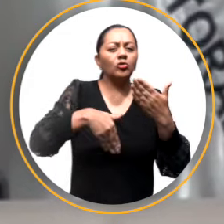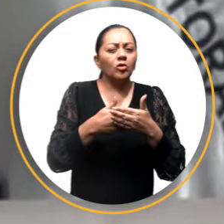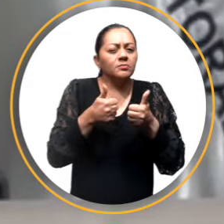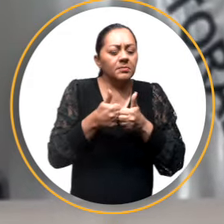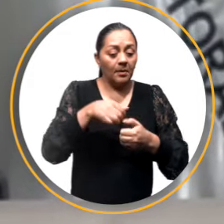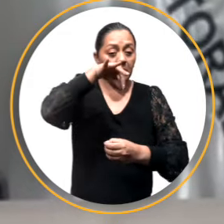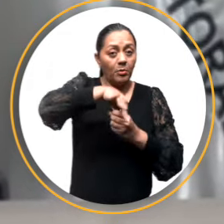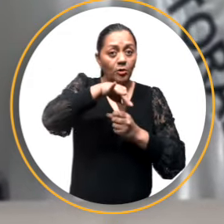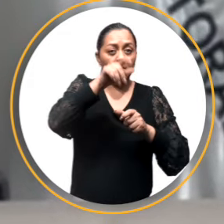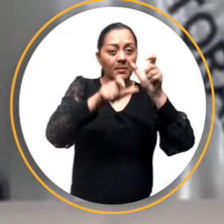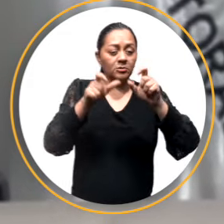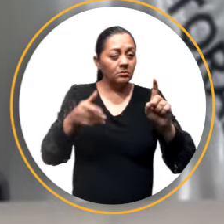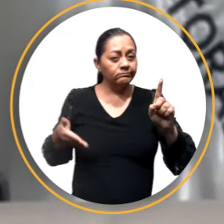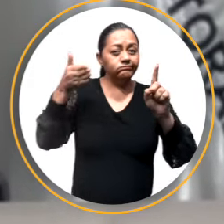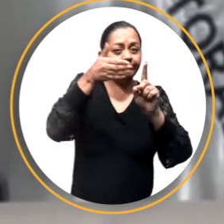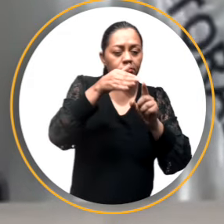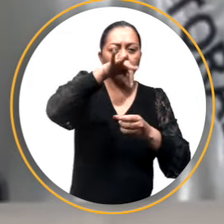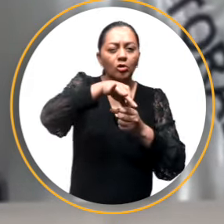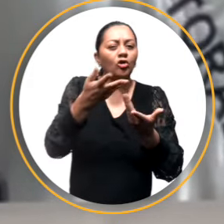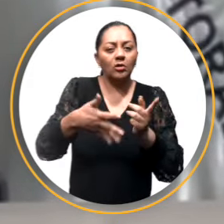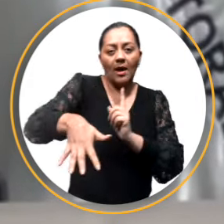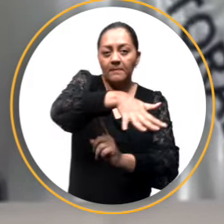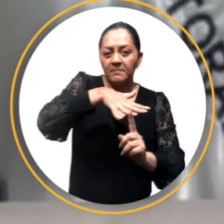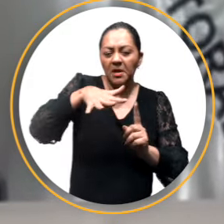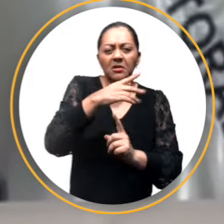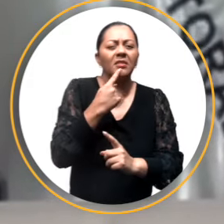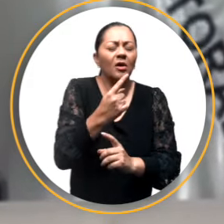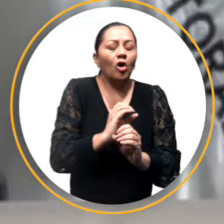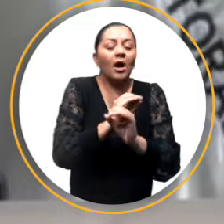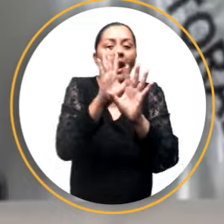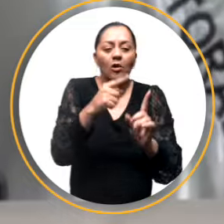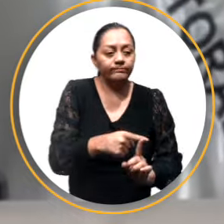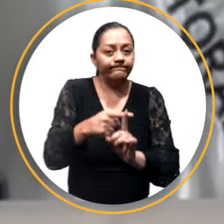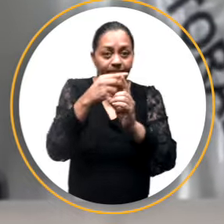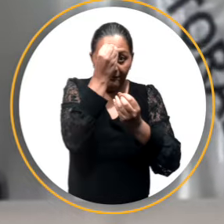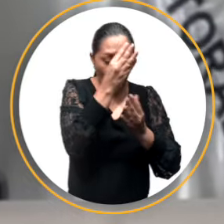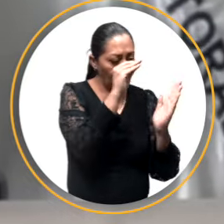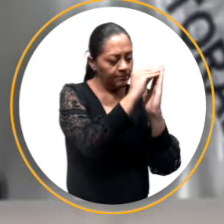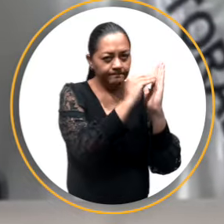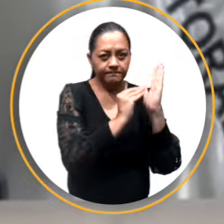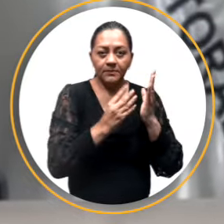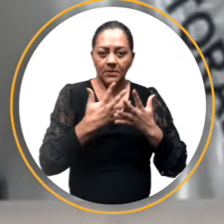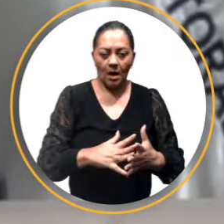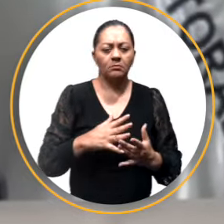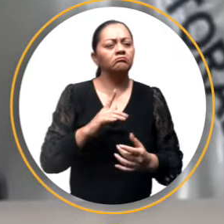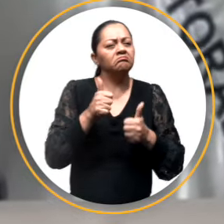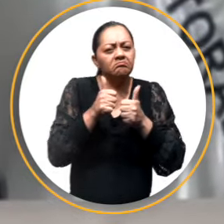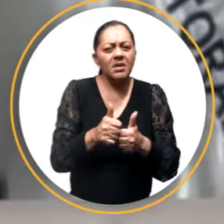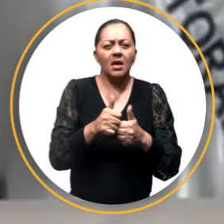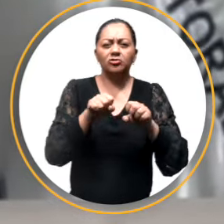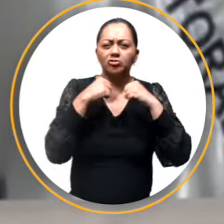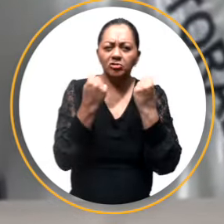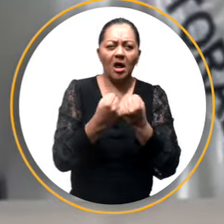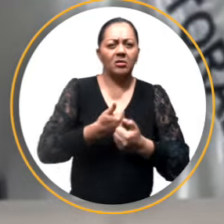cual los votantes acudieron a votar en un ambiente como lo resaltamos en el informe de civismo